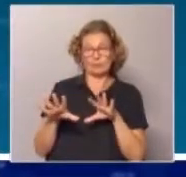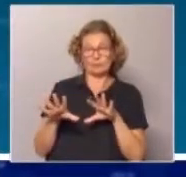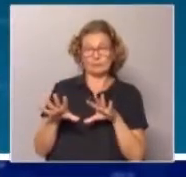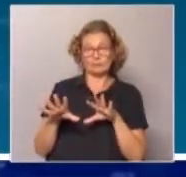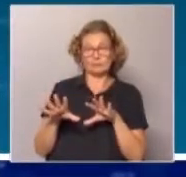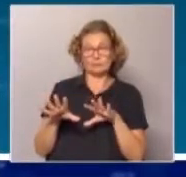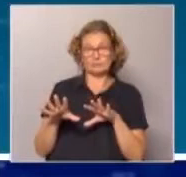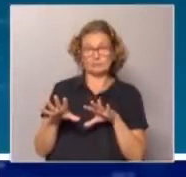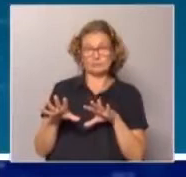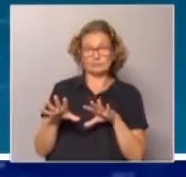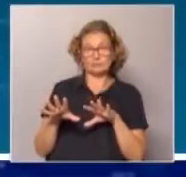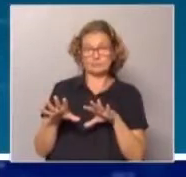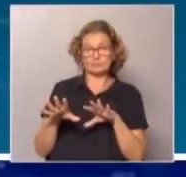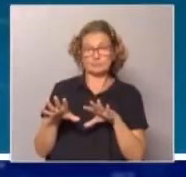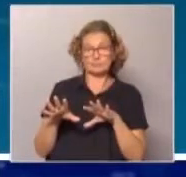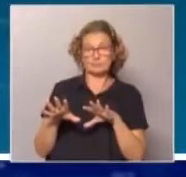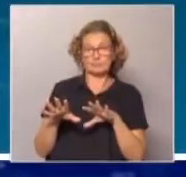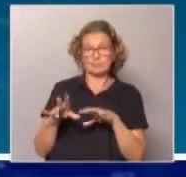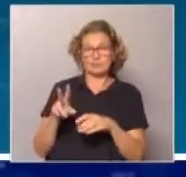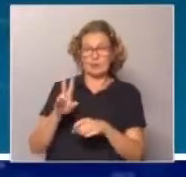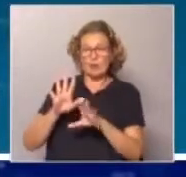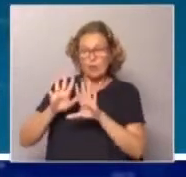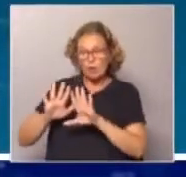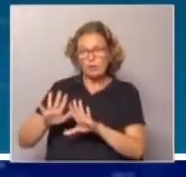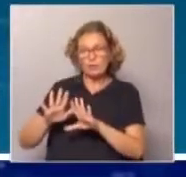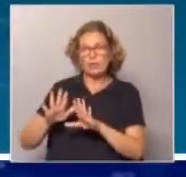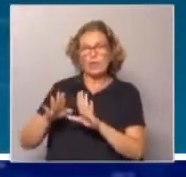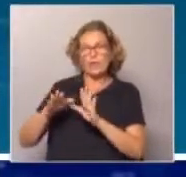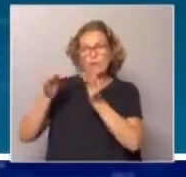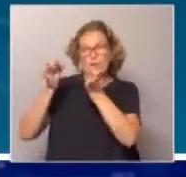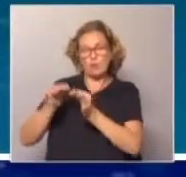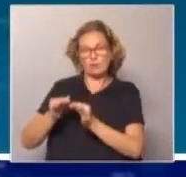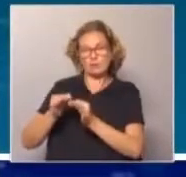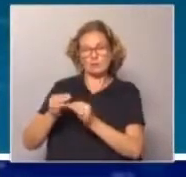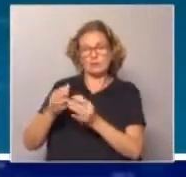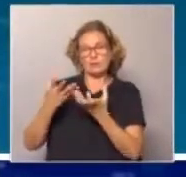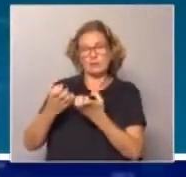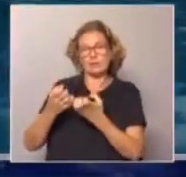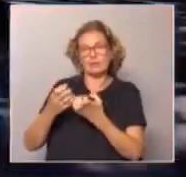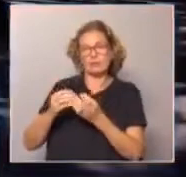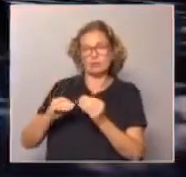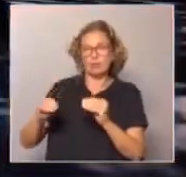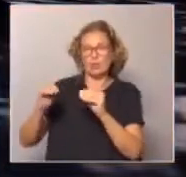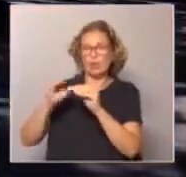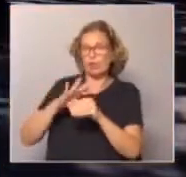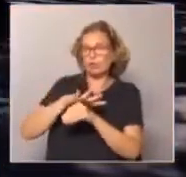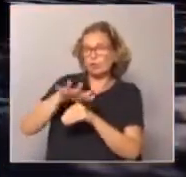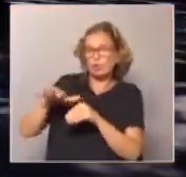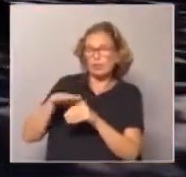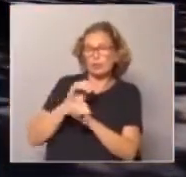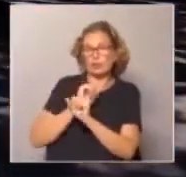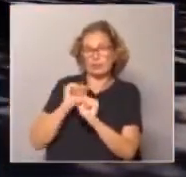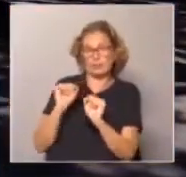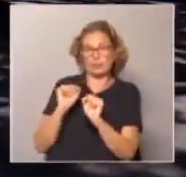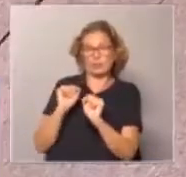el escenario de restringir la movilidad fuertemente requiere toda una serie de factores que lo hacen